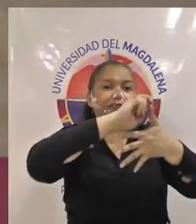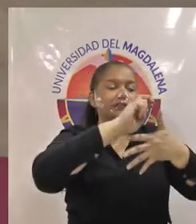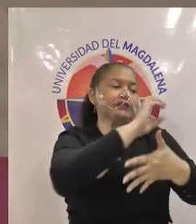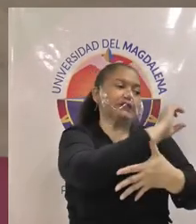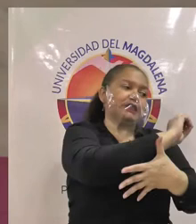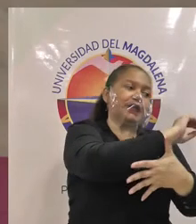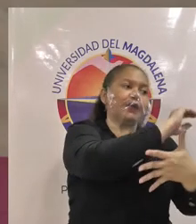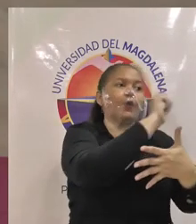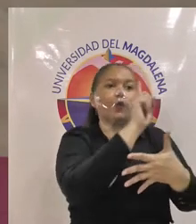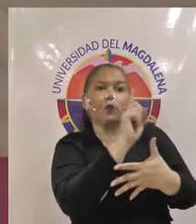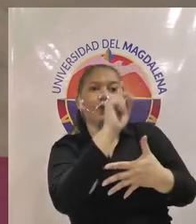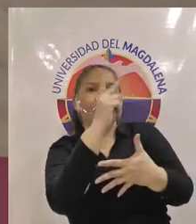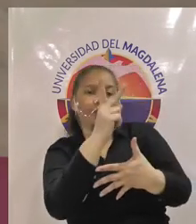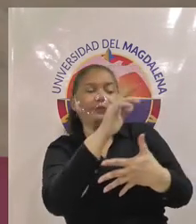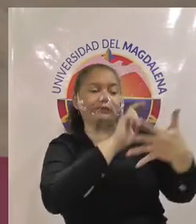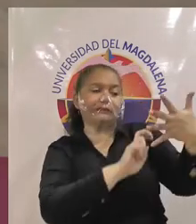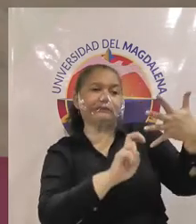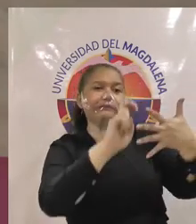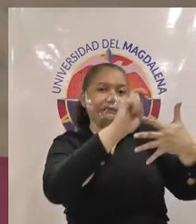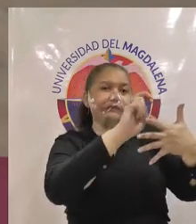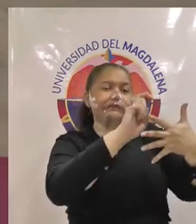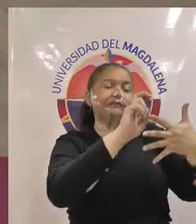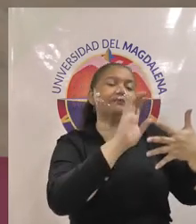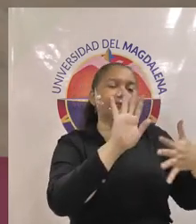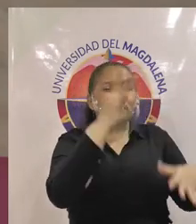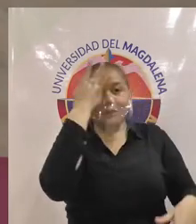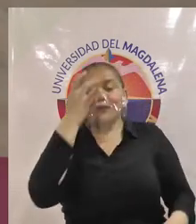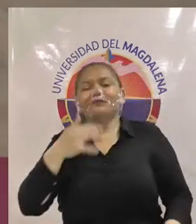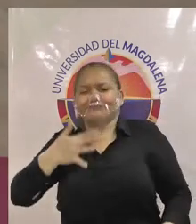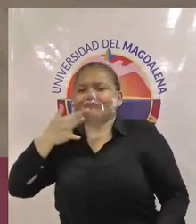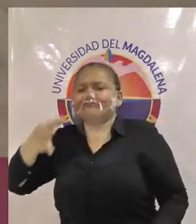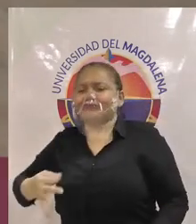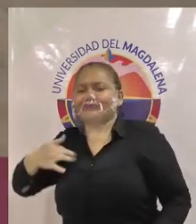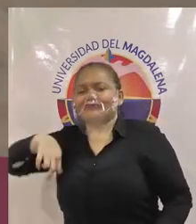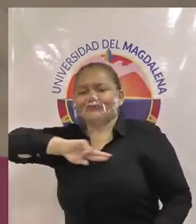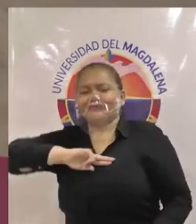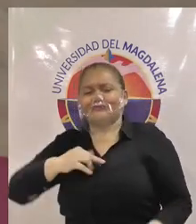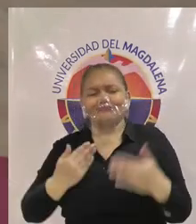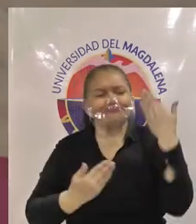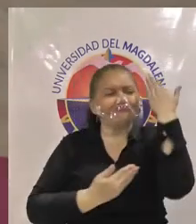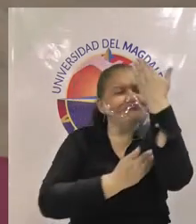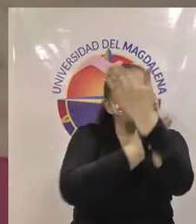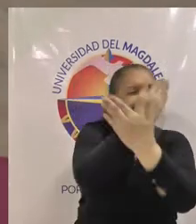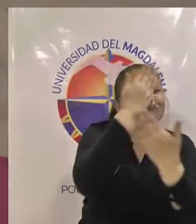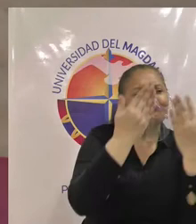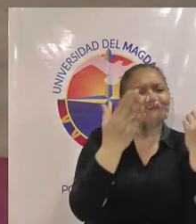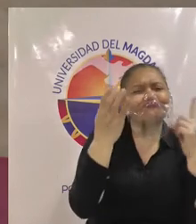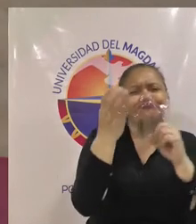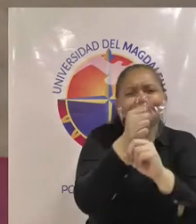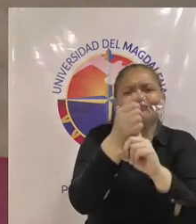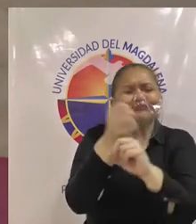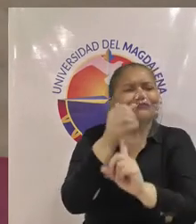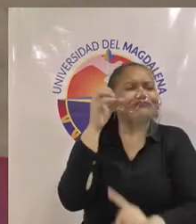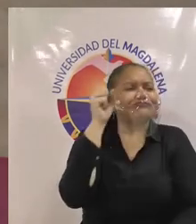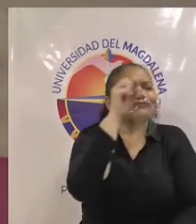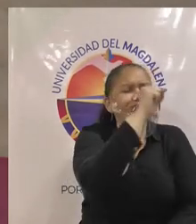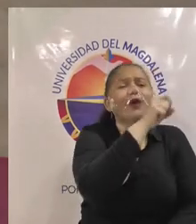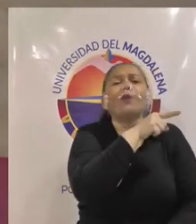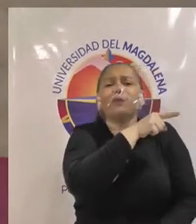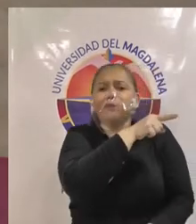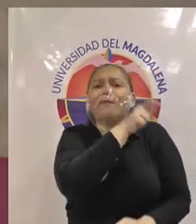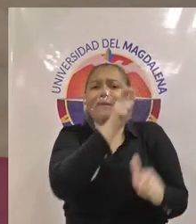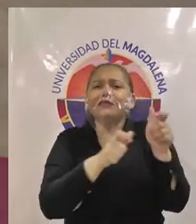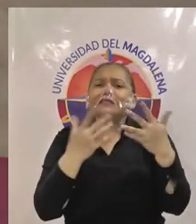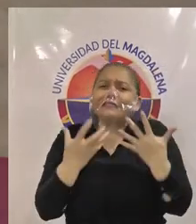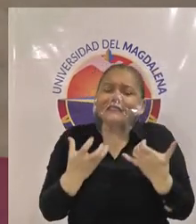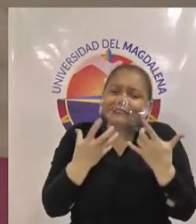hemos hecho estudios en donde nos hemos dado cuenta de que hay muchas personas que tienen las ganas de salir adelante pero